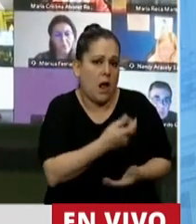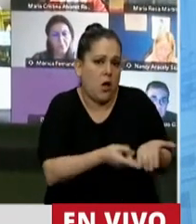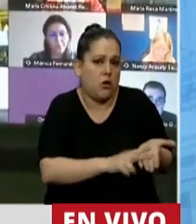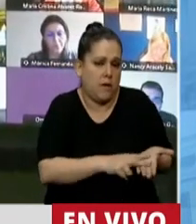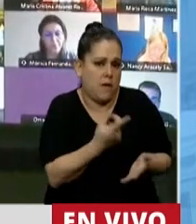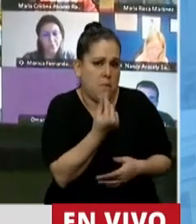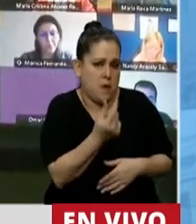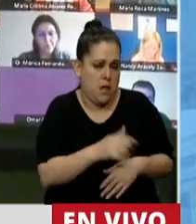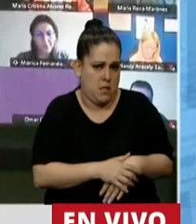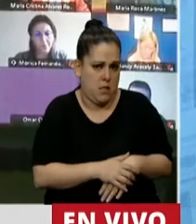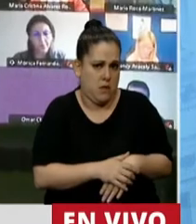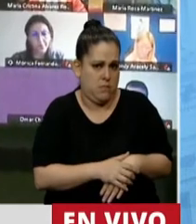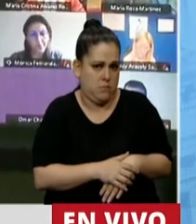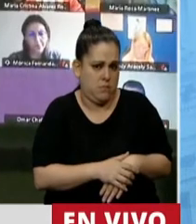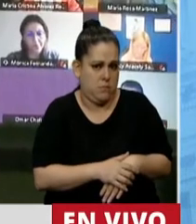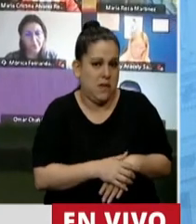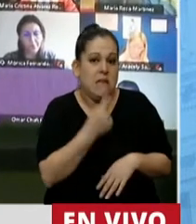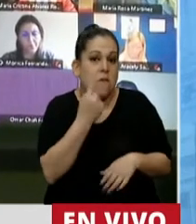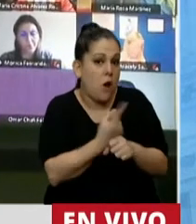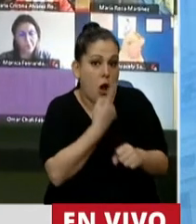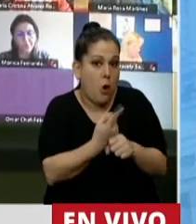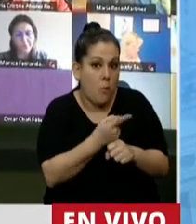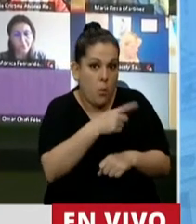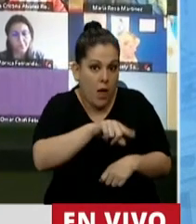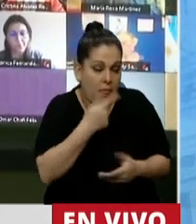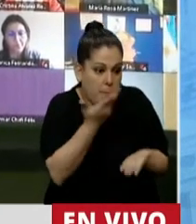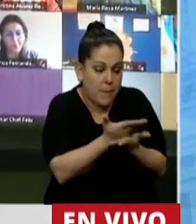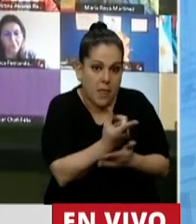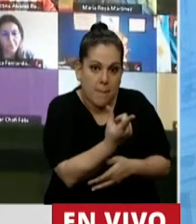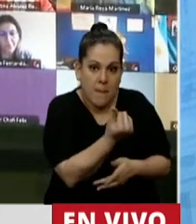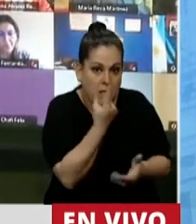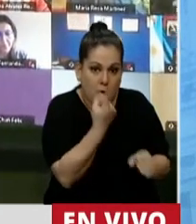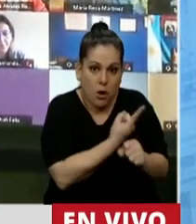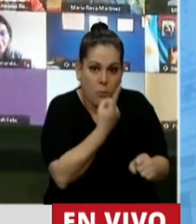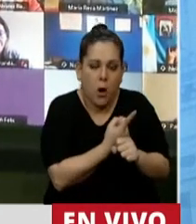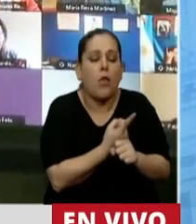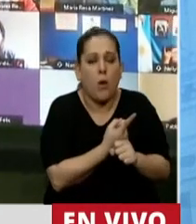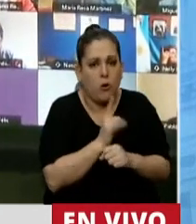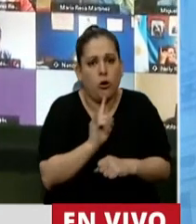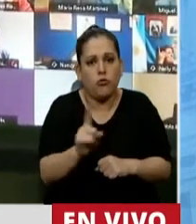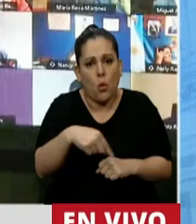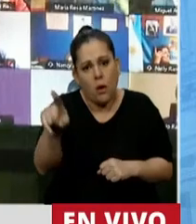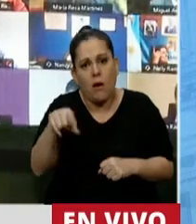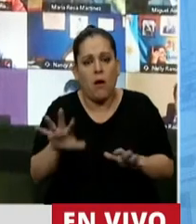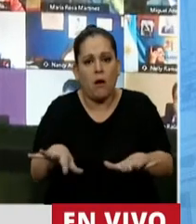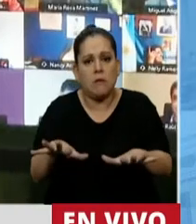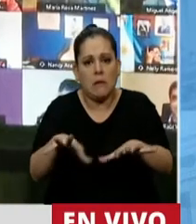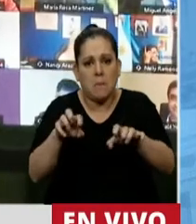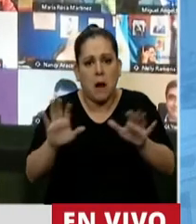algunos bolsos y que la devuelvan. Y si no pueden hacer eso, que prueben levantarse un día a la mañana,